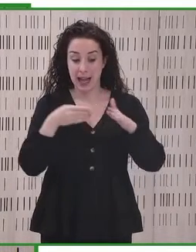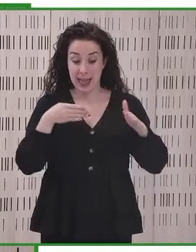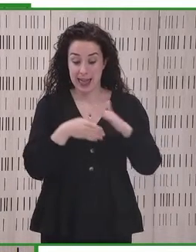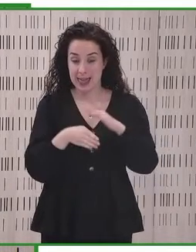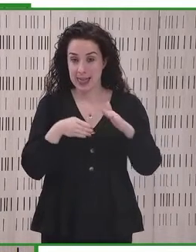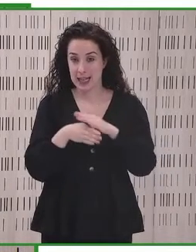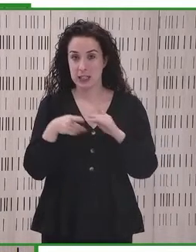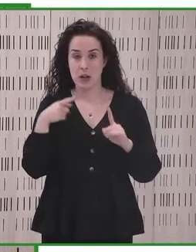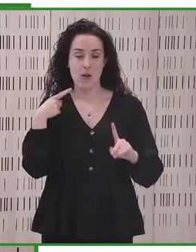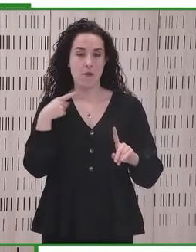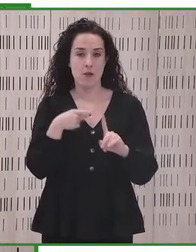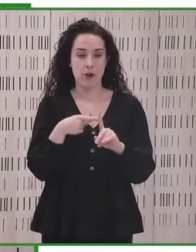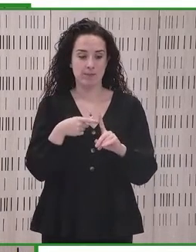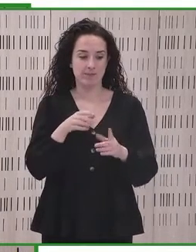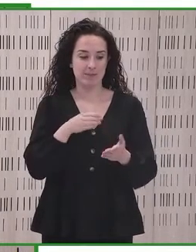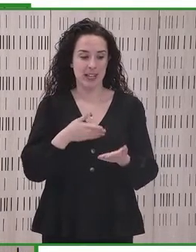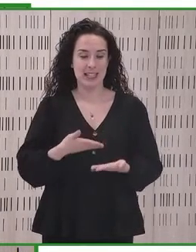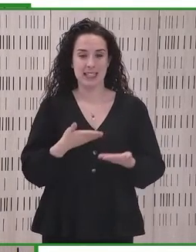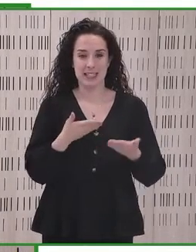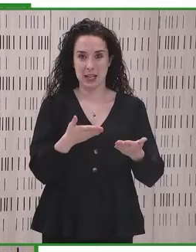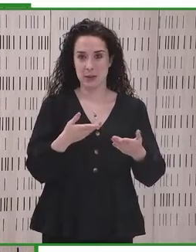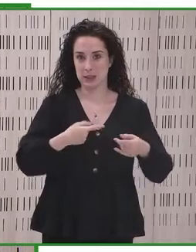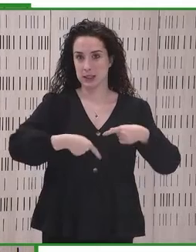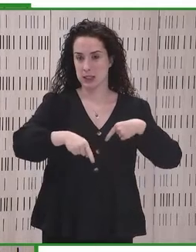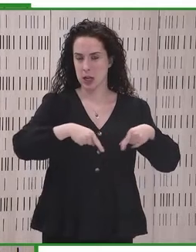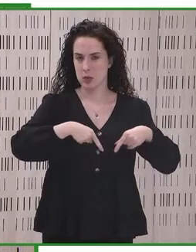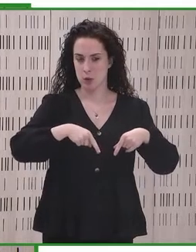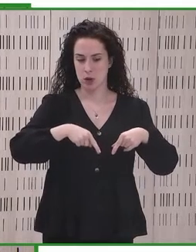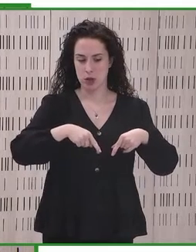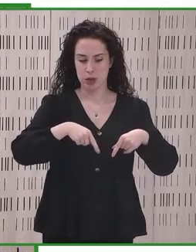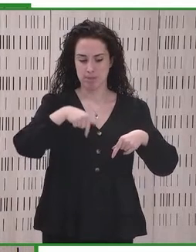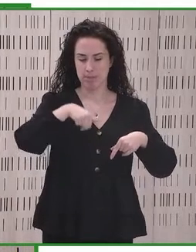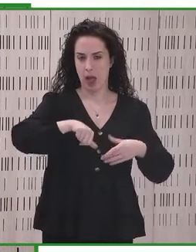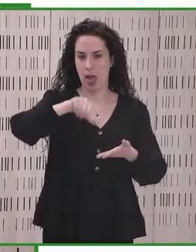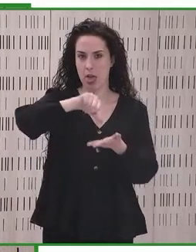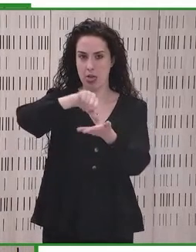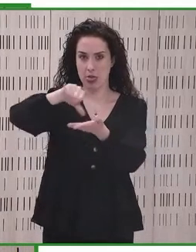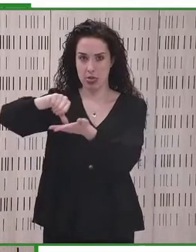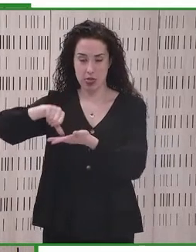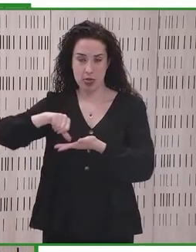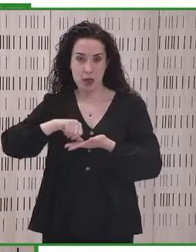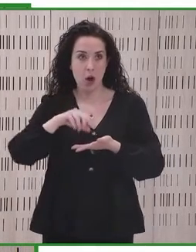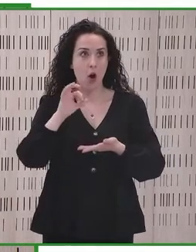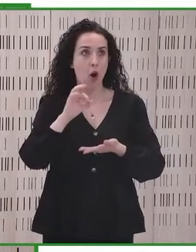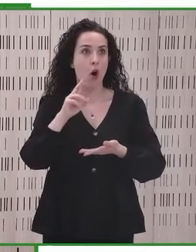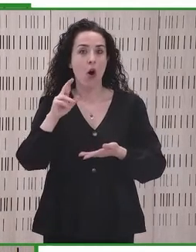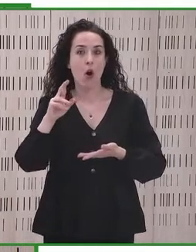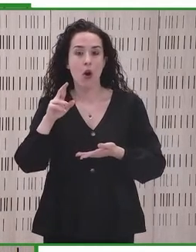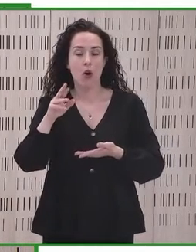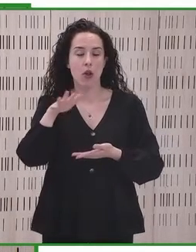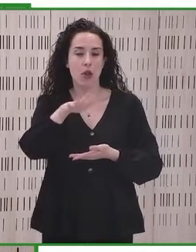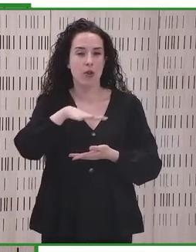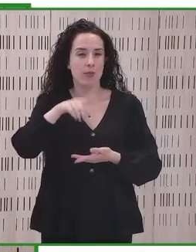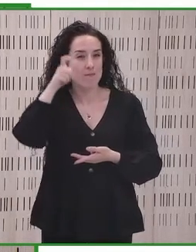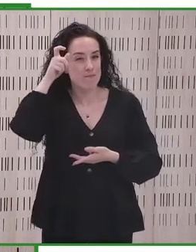para los servicios de transporte urbano, de transporte, por ejemplo, en el medio rural?